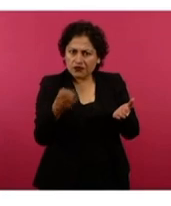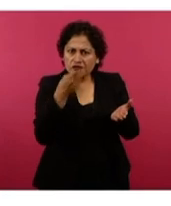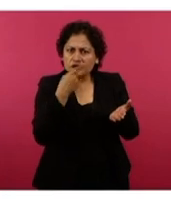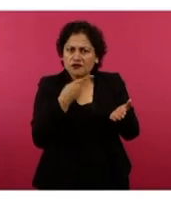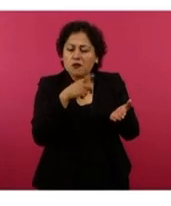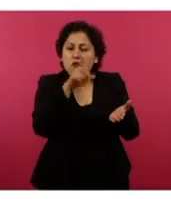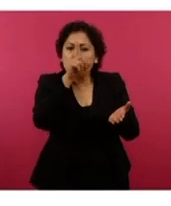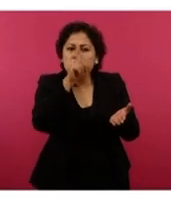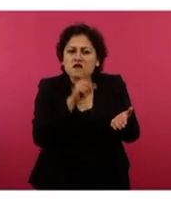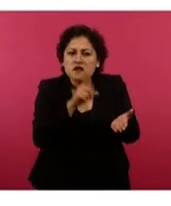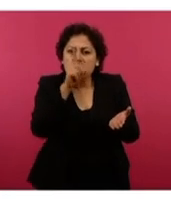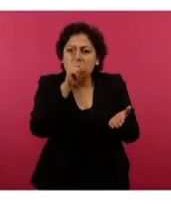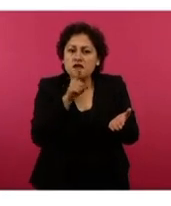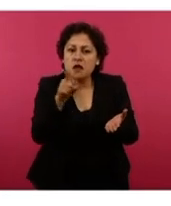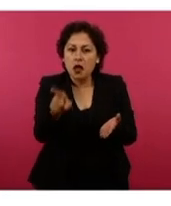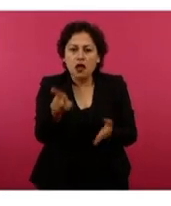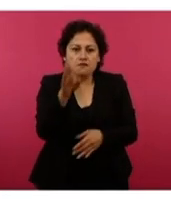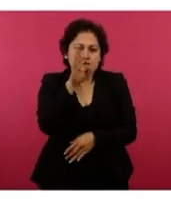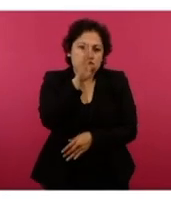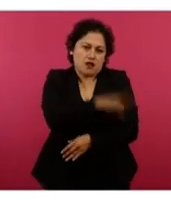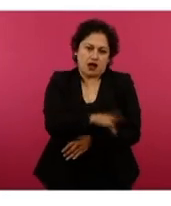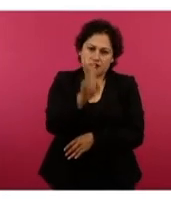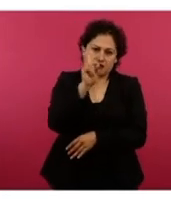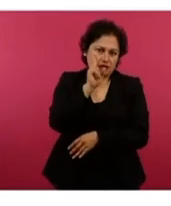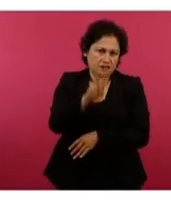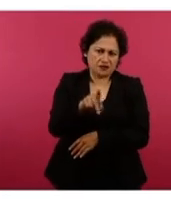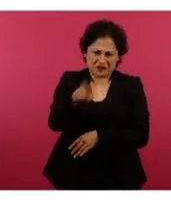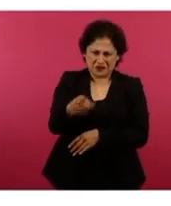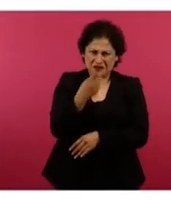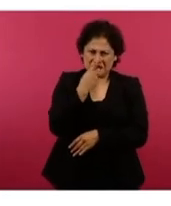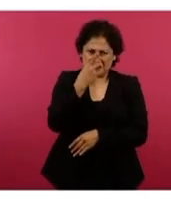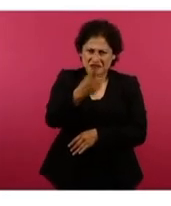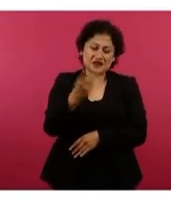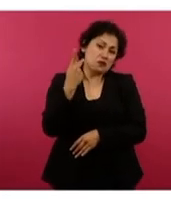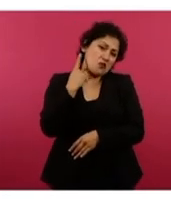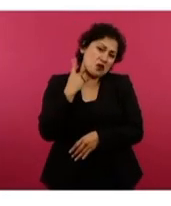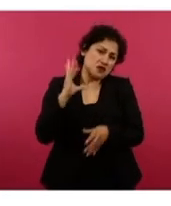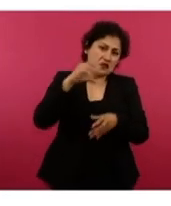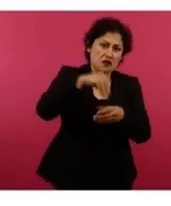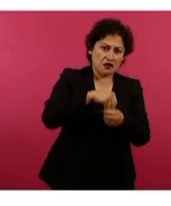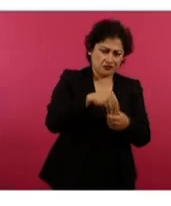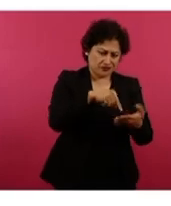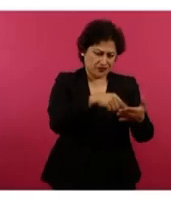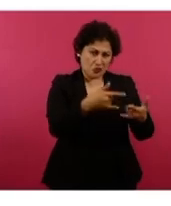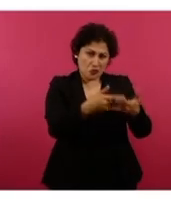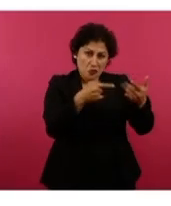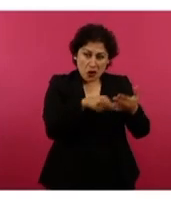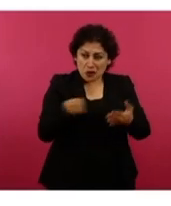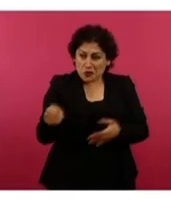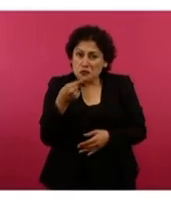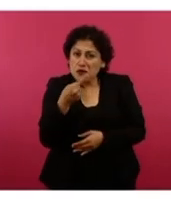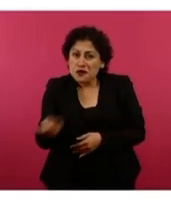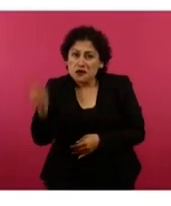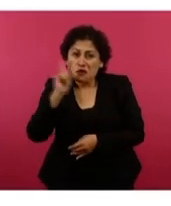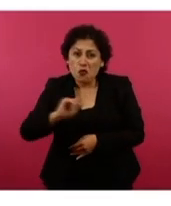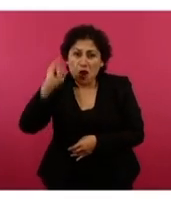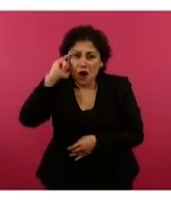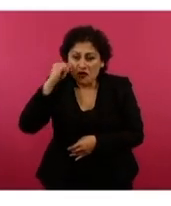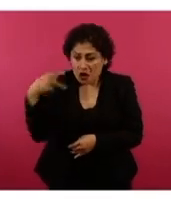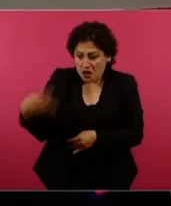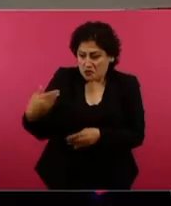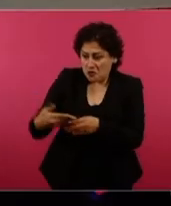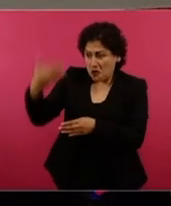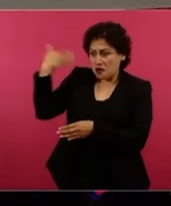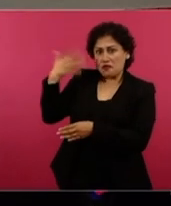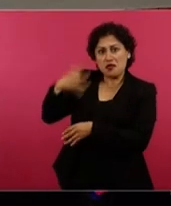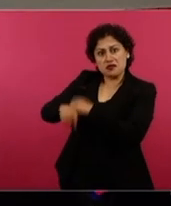llamando la imposición política a un cuento que escribió una niña indígena hace 10 años sobre cómo ella y su comunidad han sido